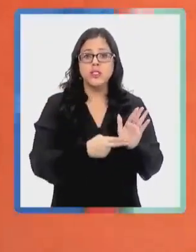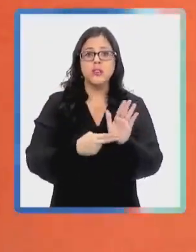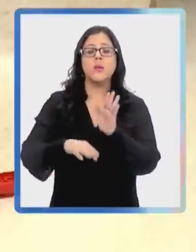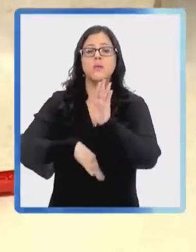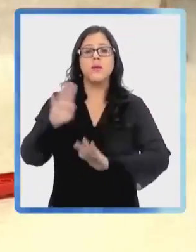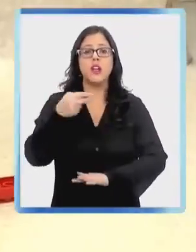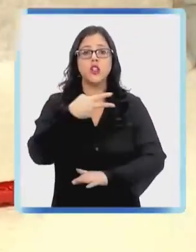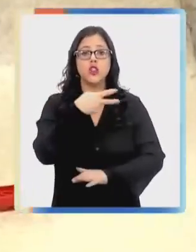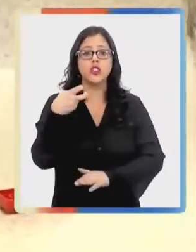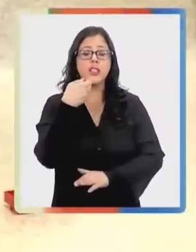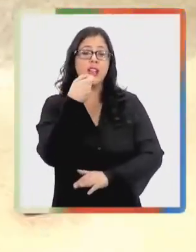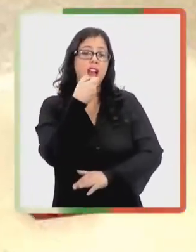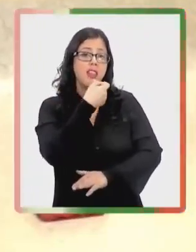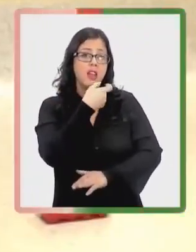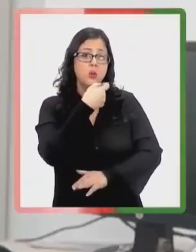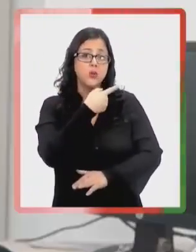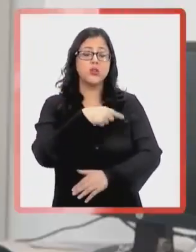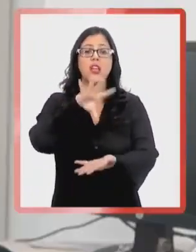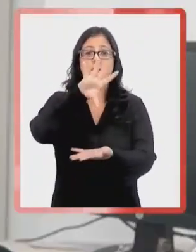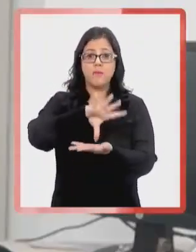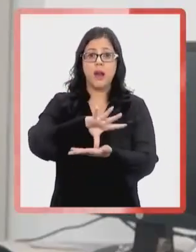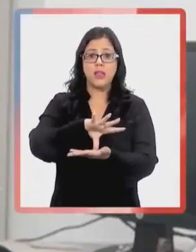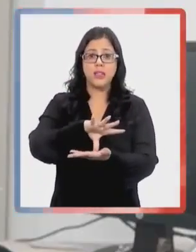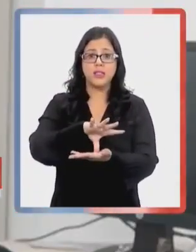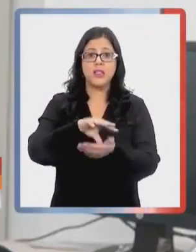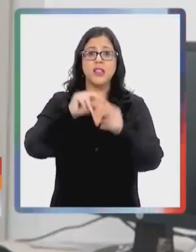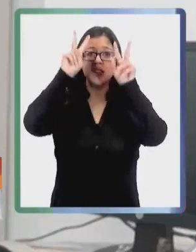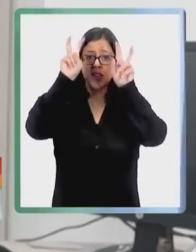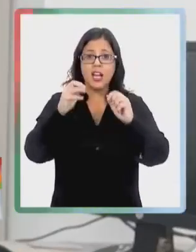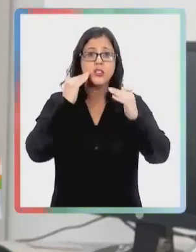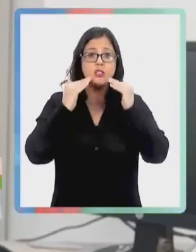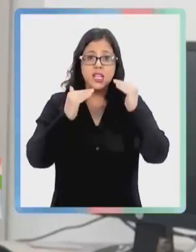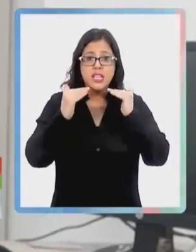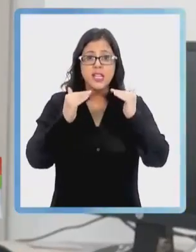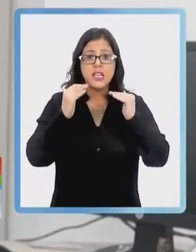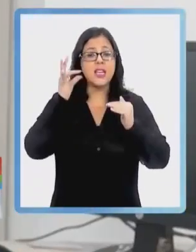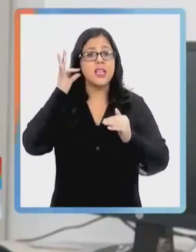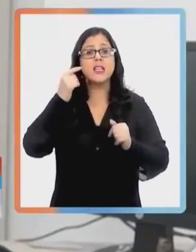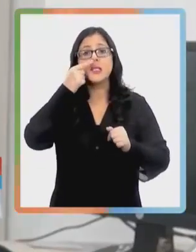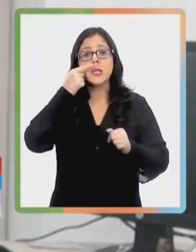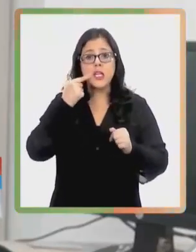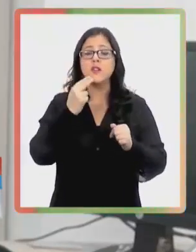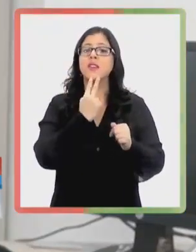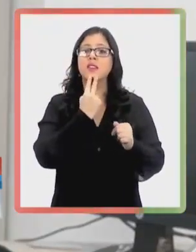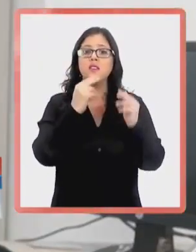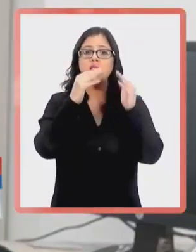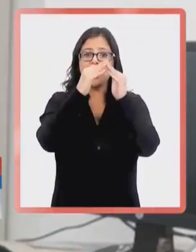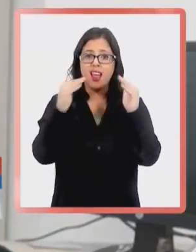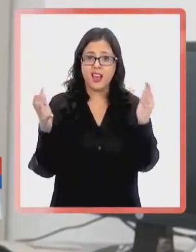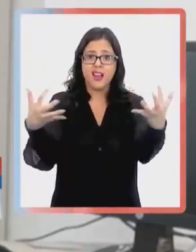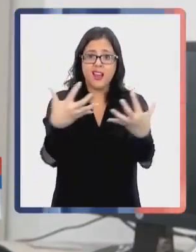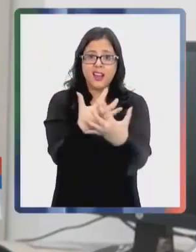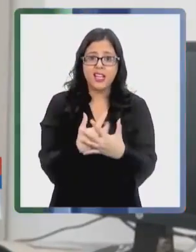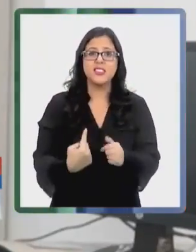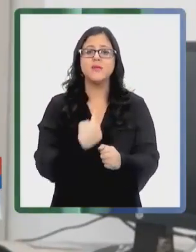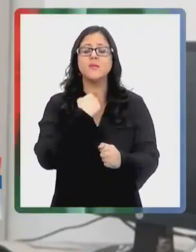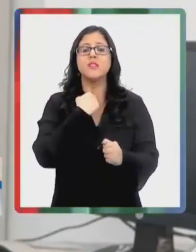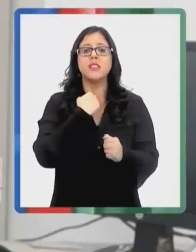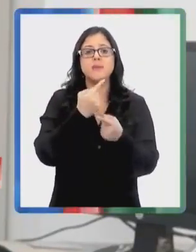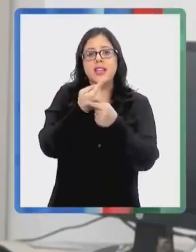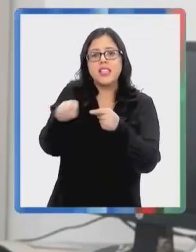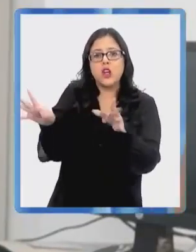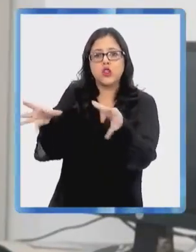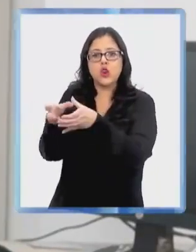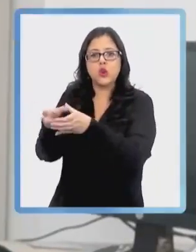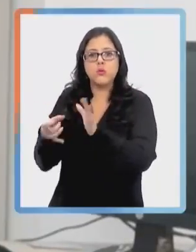denuncias a nivel nacional de casos de niñas y de niños que viven en residencias y son víctimas de redes externas de explotación